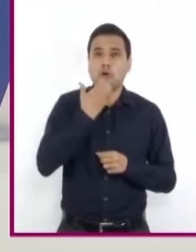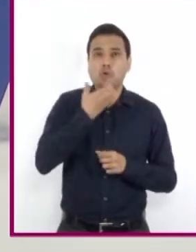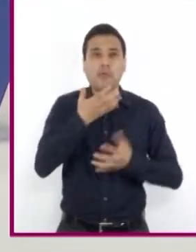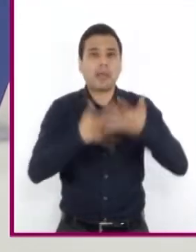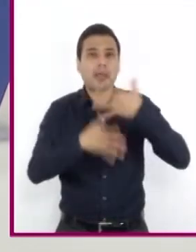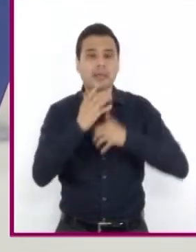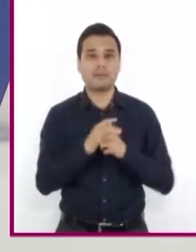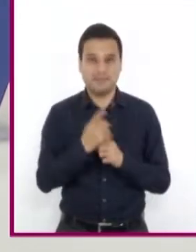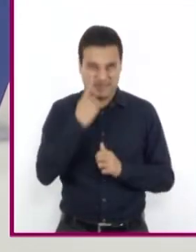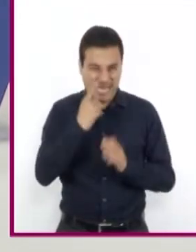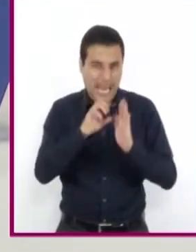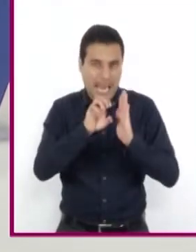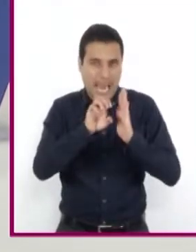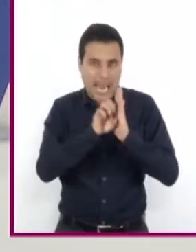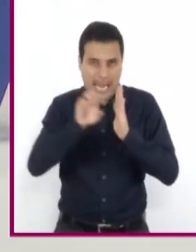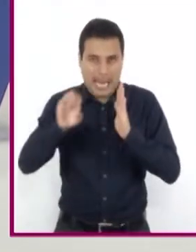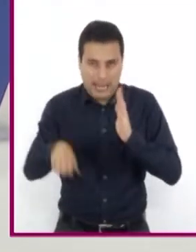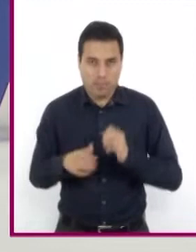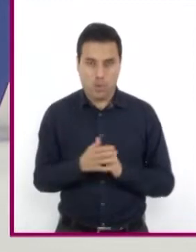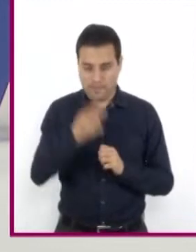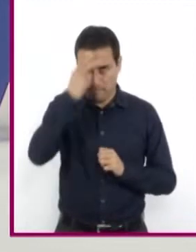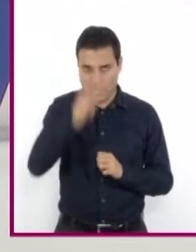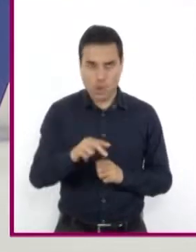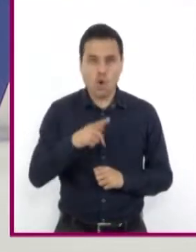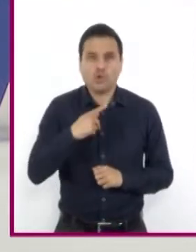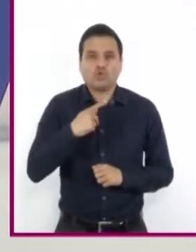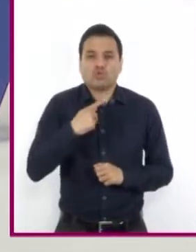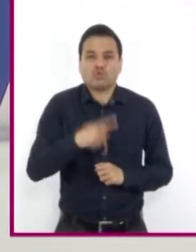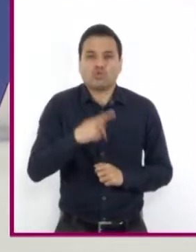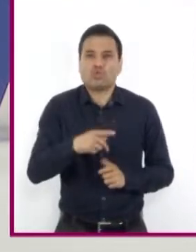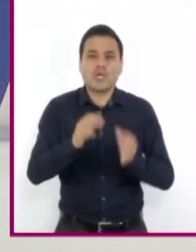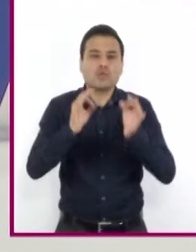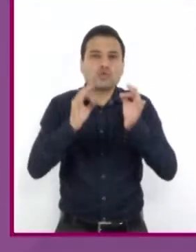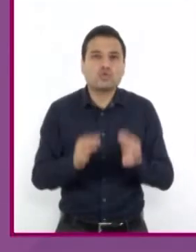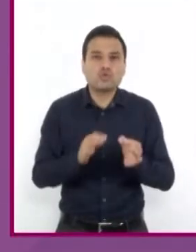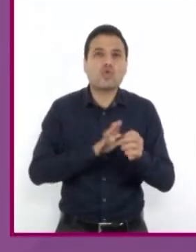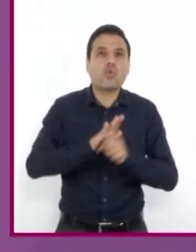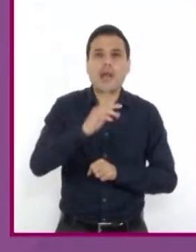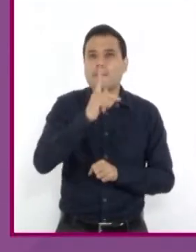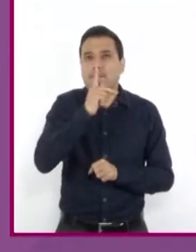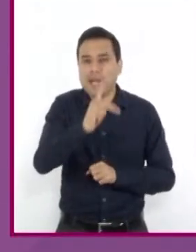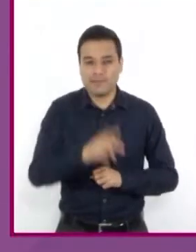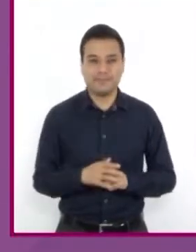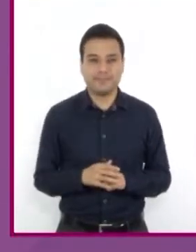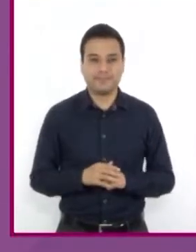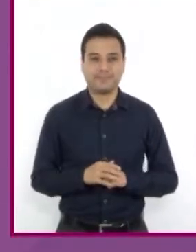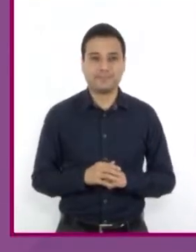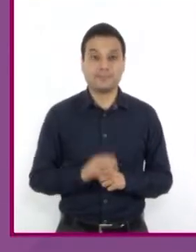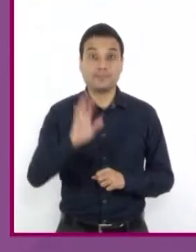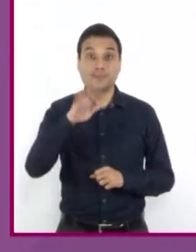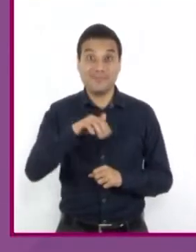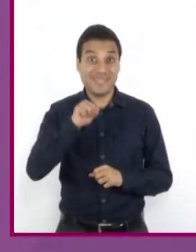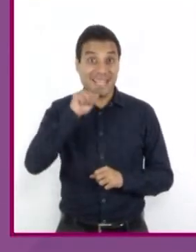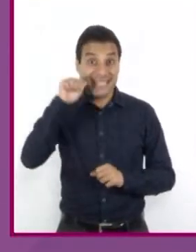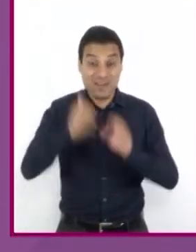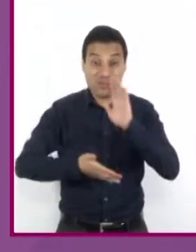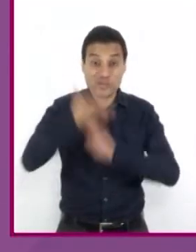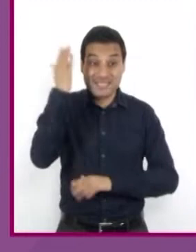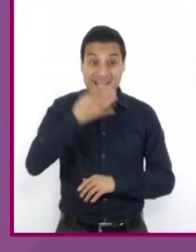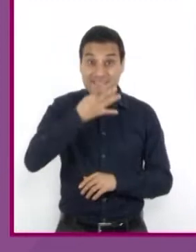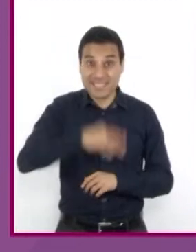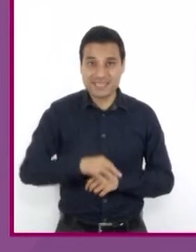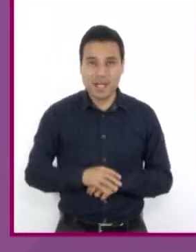Veamos algunas expresiones que usamos en México. Quizás reconozcan. Oye, ayer que fuiste a la fiesta,